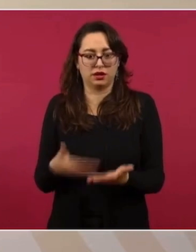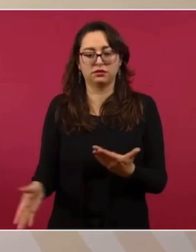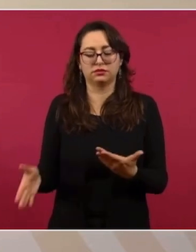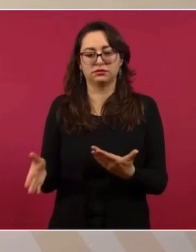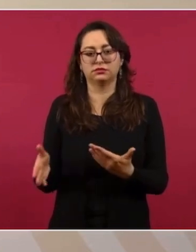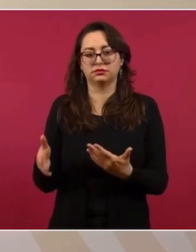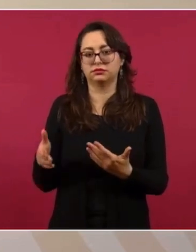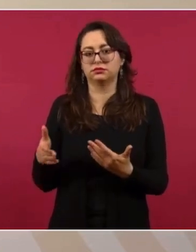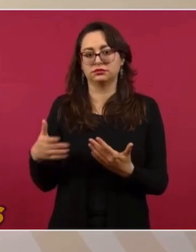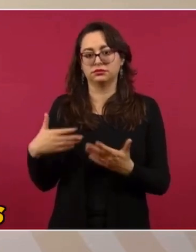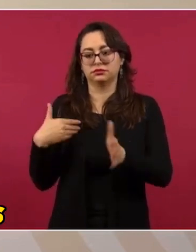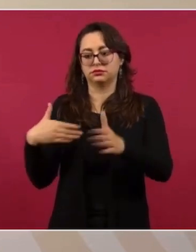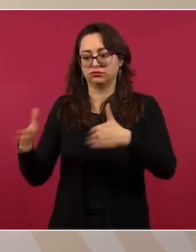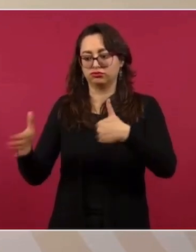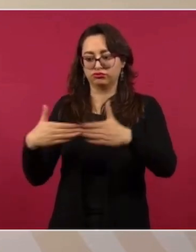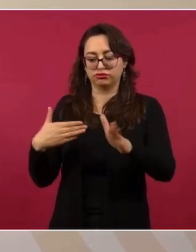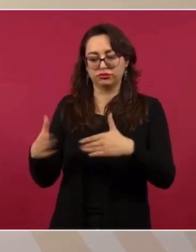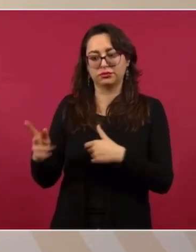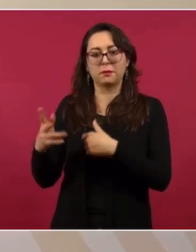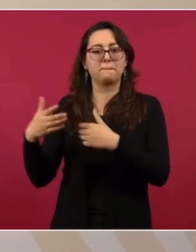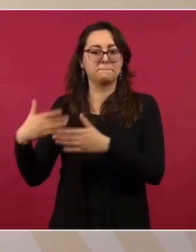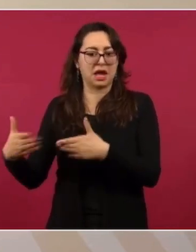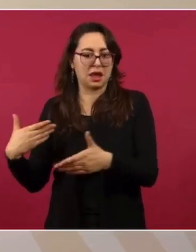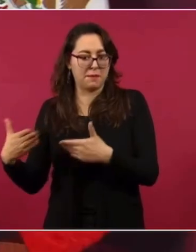Y eso es su principal fuente de ingresos.